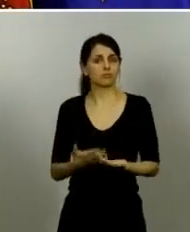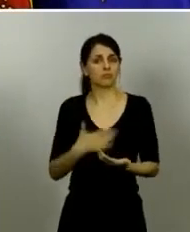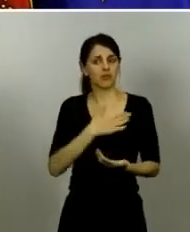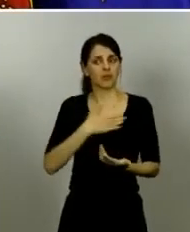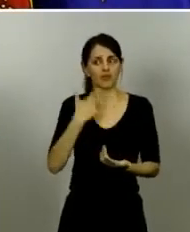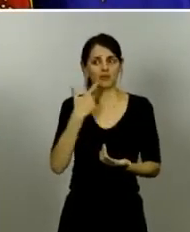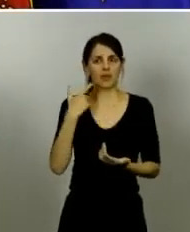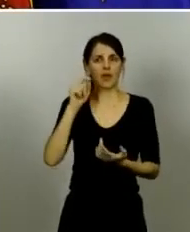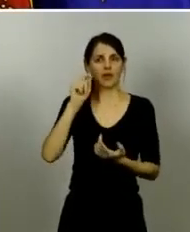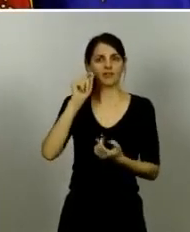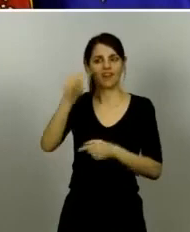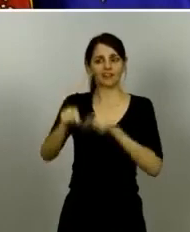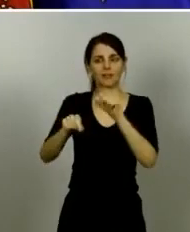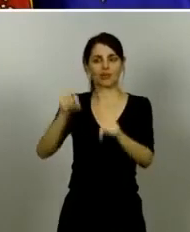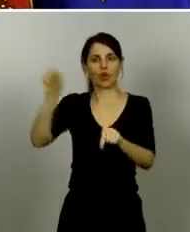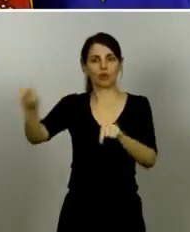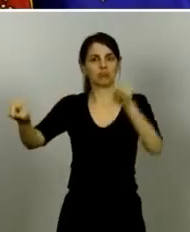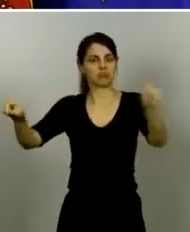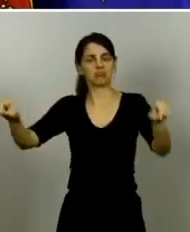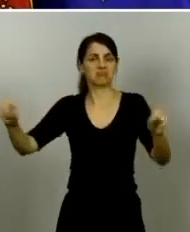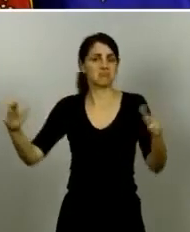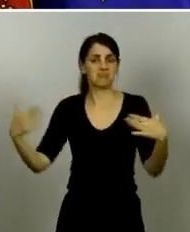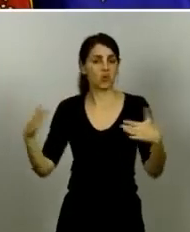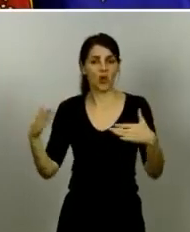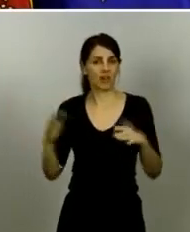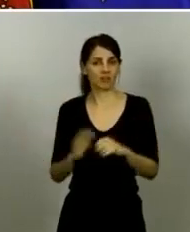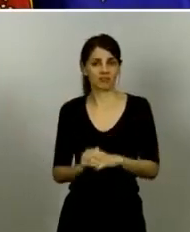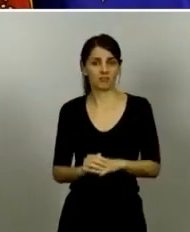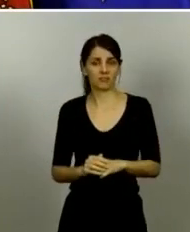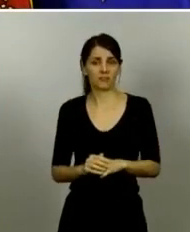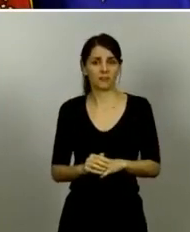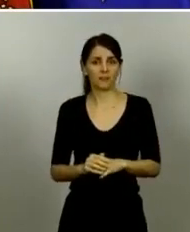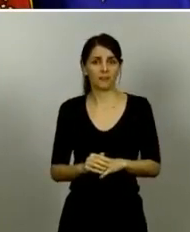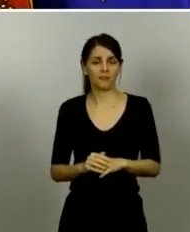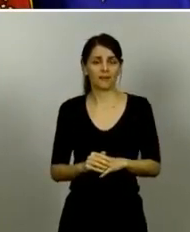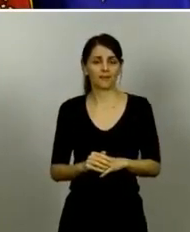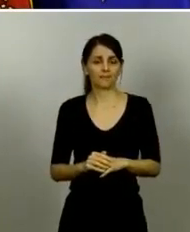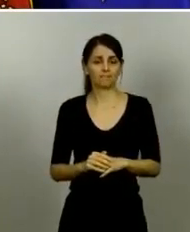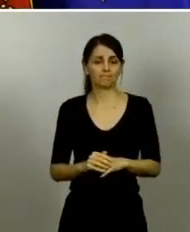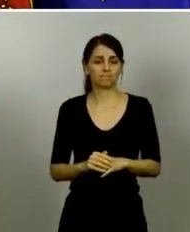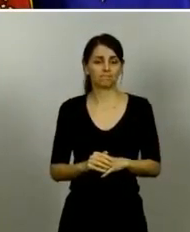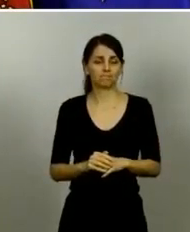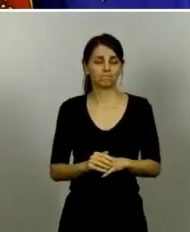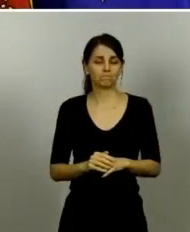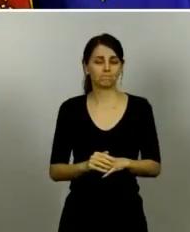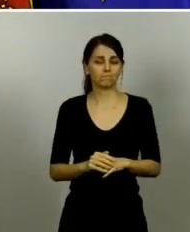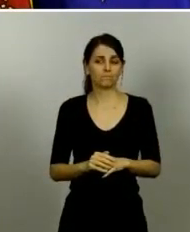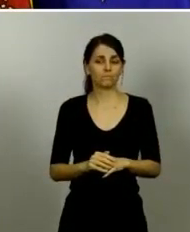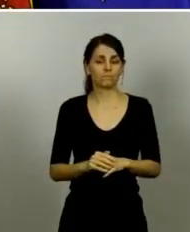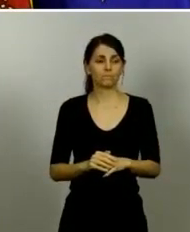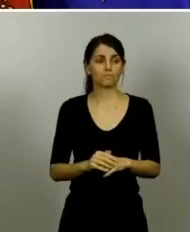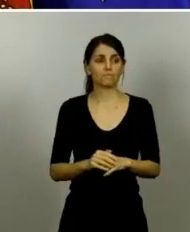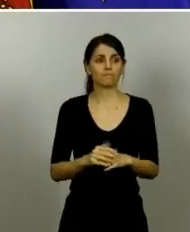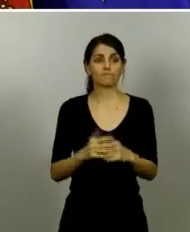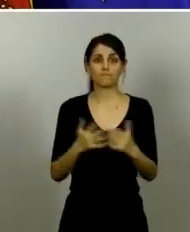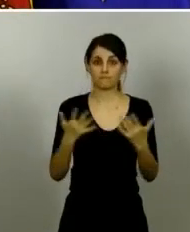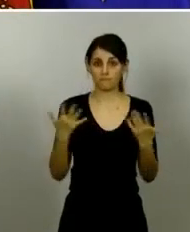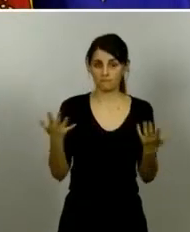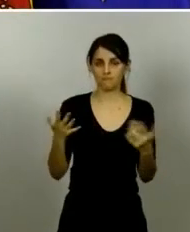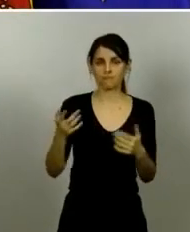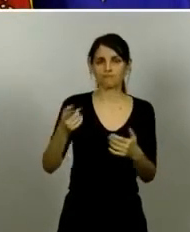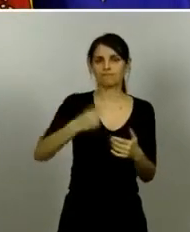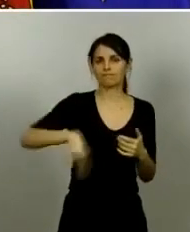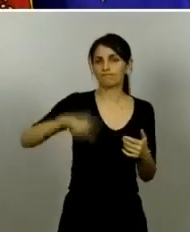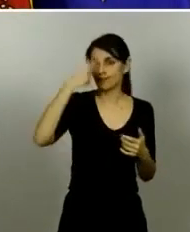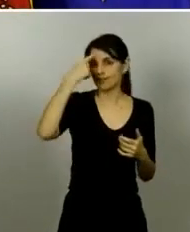comunitaria relacionada con estos brotes o estos pequeños brotes dicho esto todos sabemos que puede haber algún